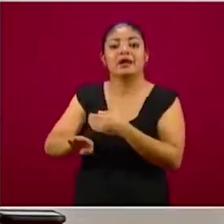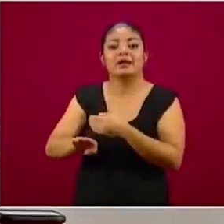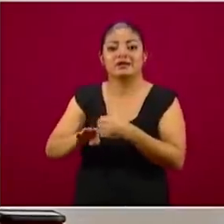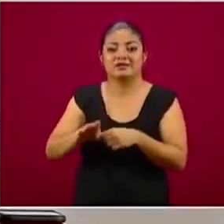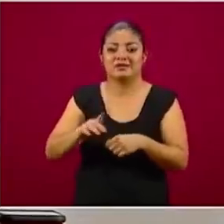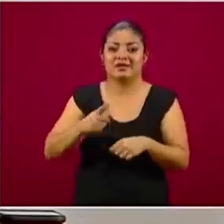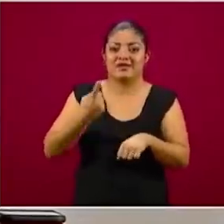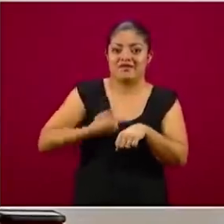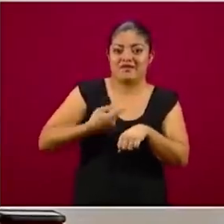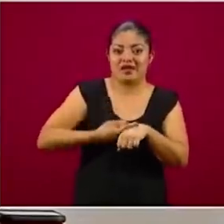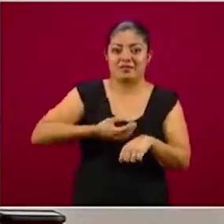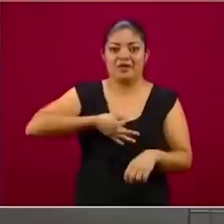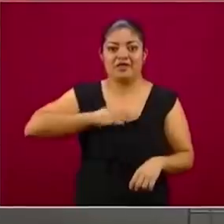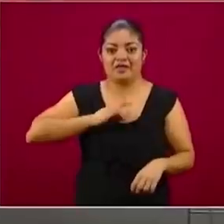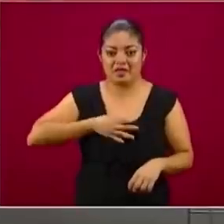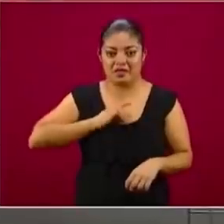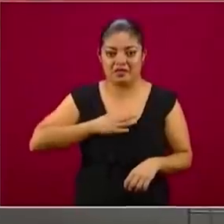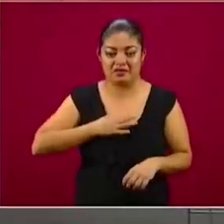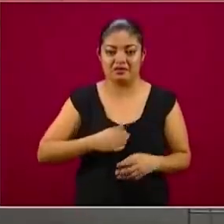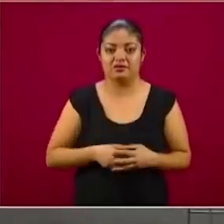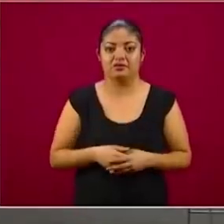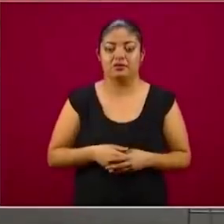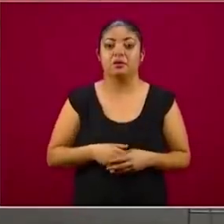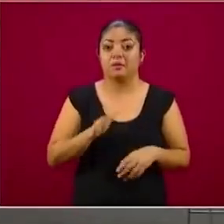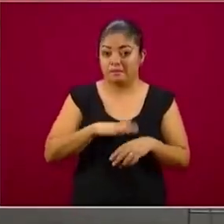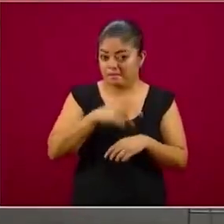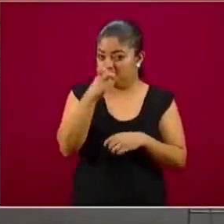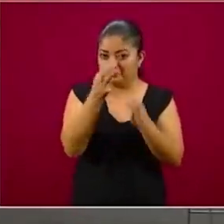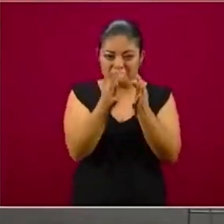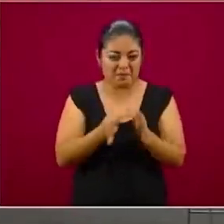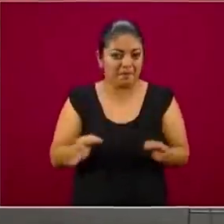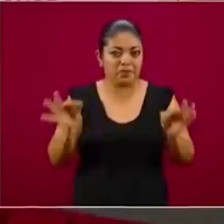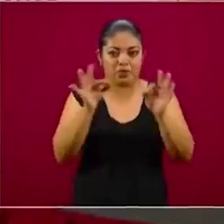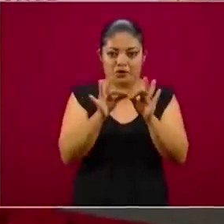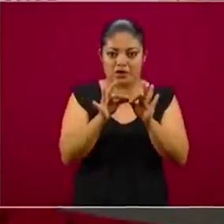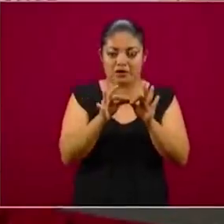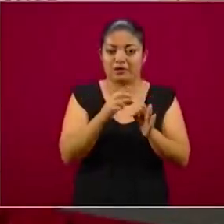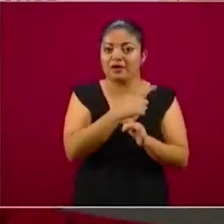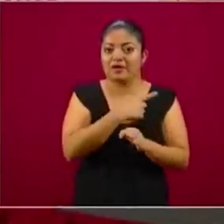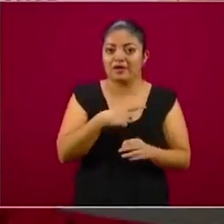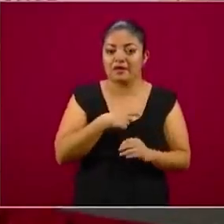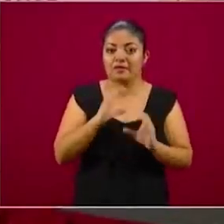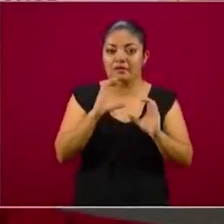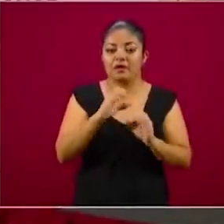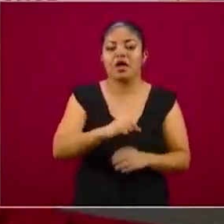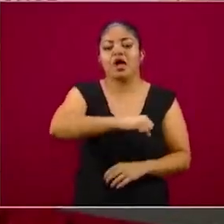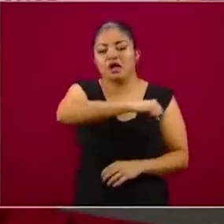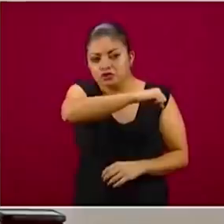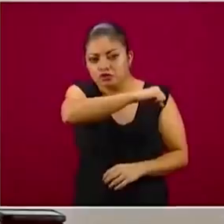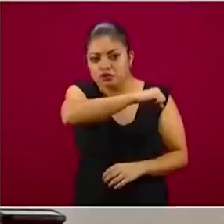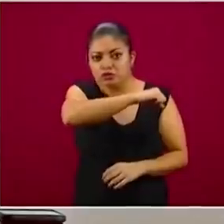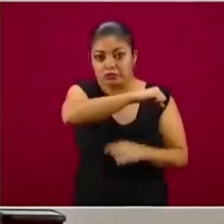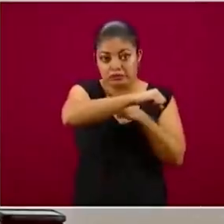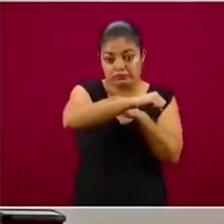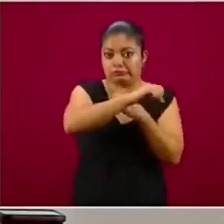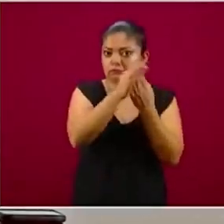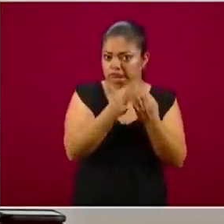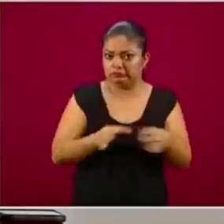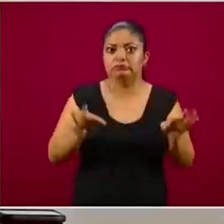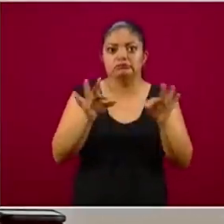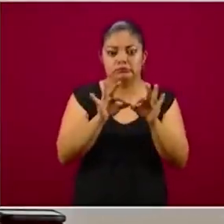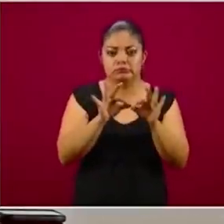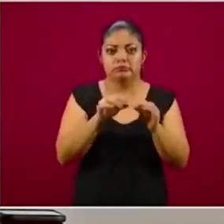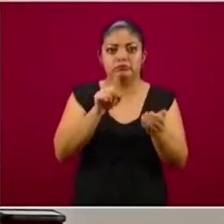infecciosas, entonces es importantísimo. El proteger el estornudo parece algo menor, pero hay evidencia